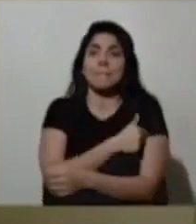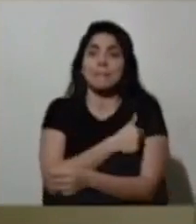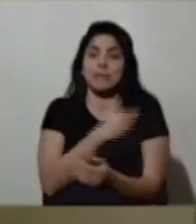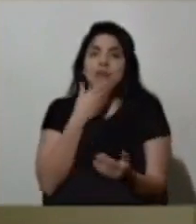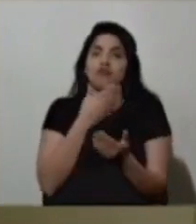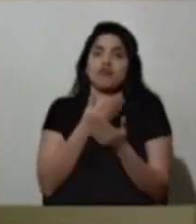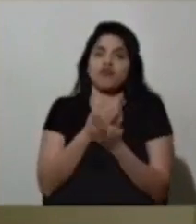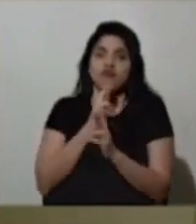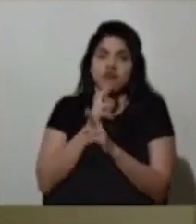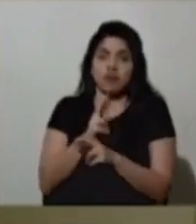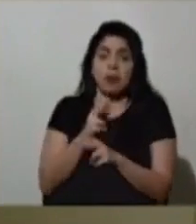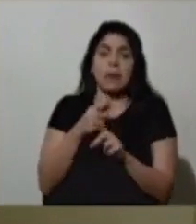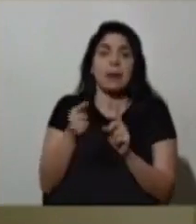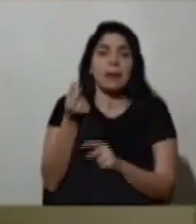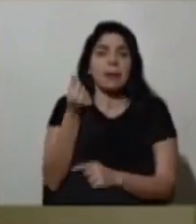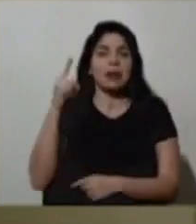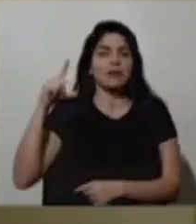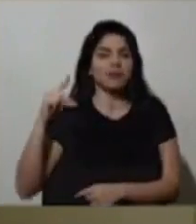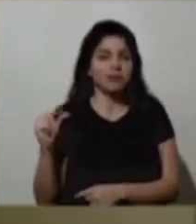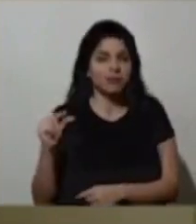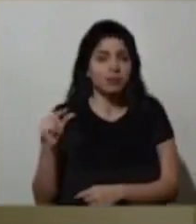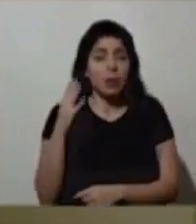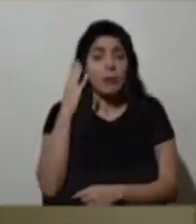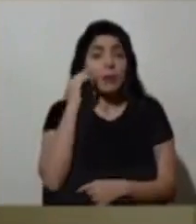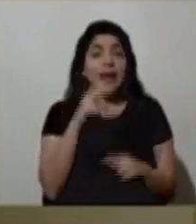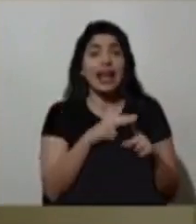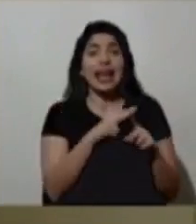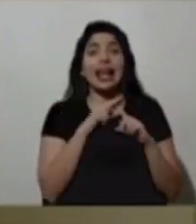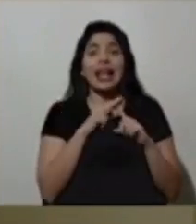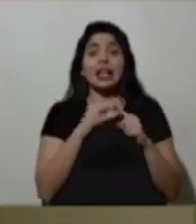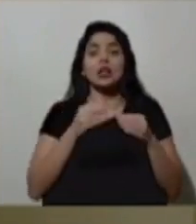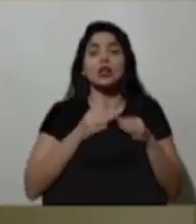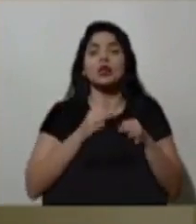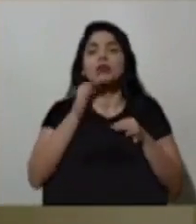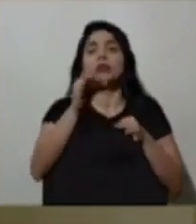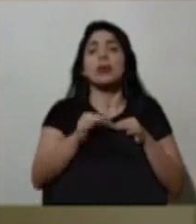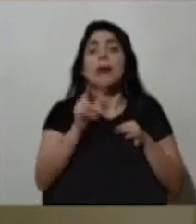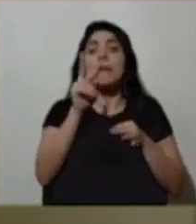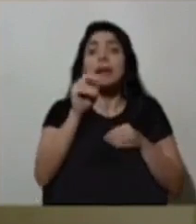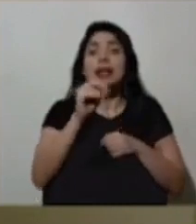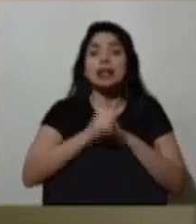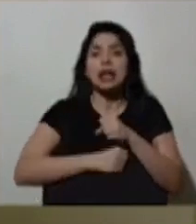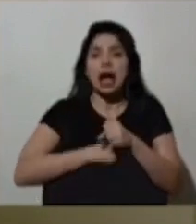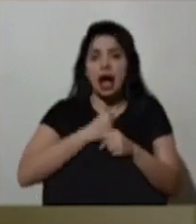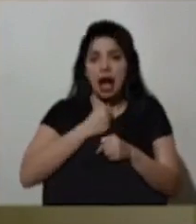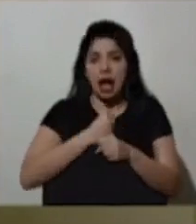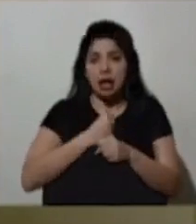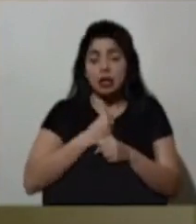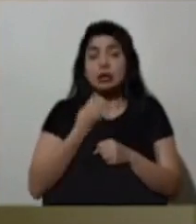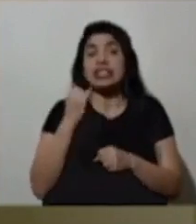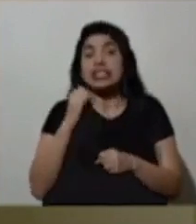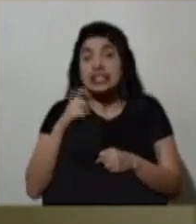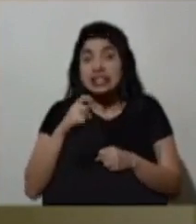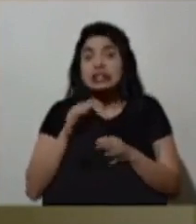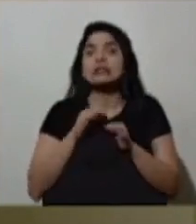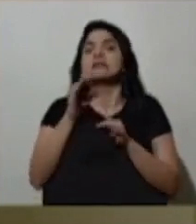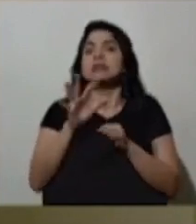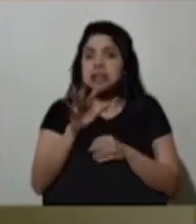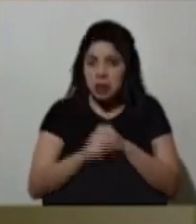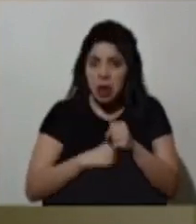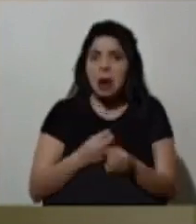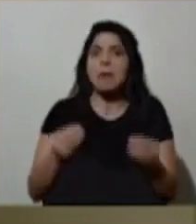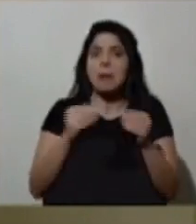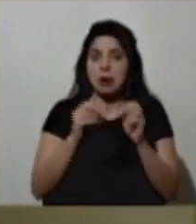a un bajo costo financiero, porque es un crédito a 20 años plazo, con 5 años de gracia. Y nos permite